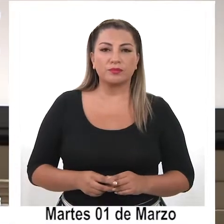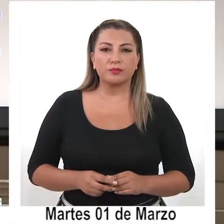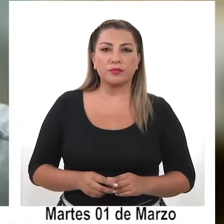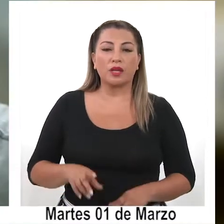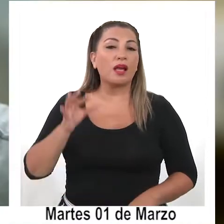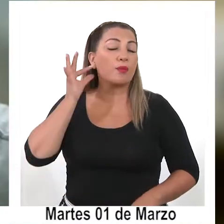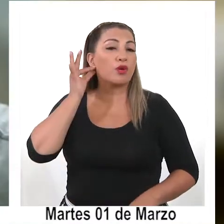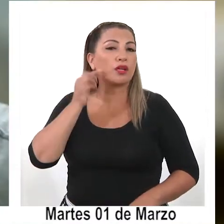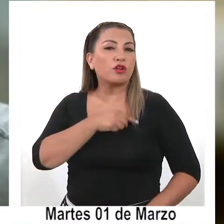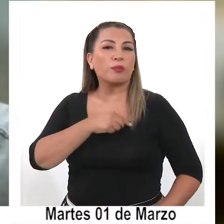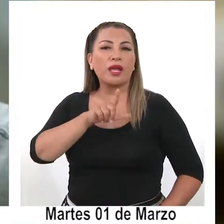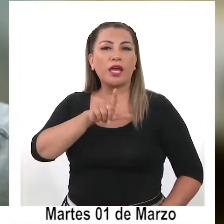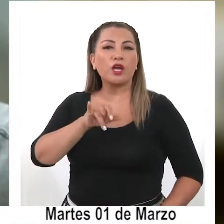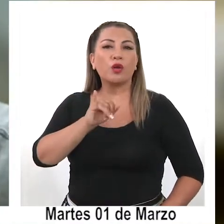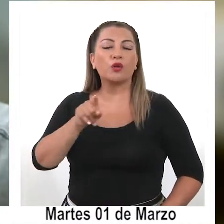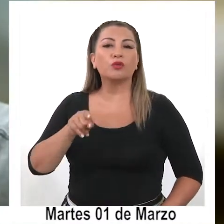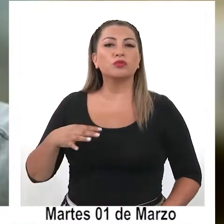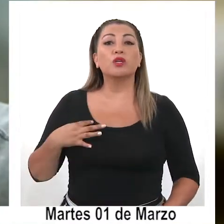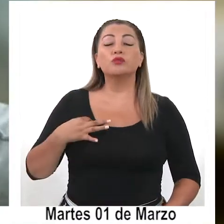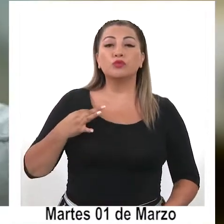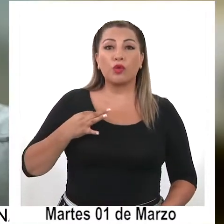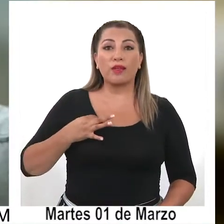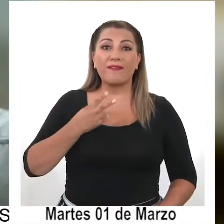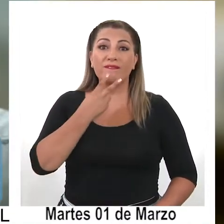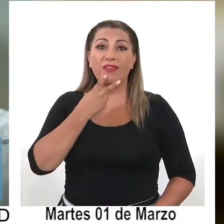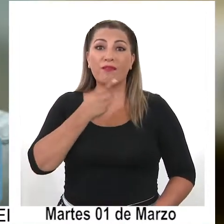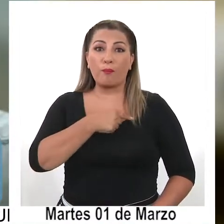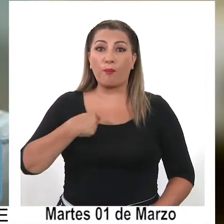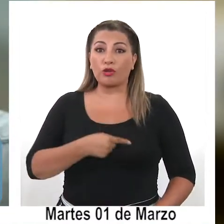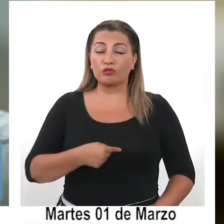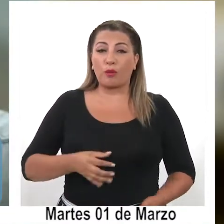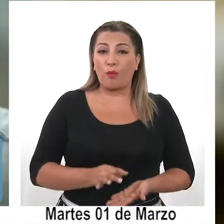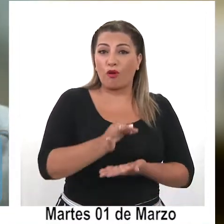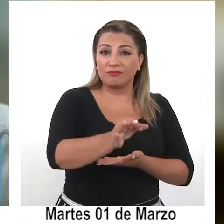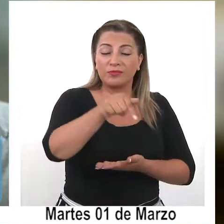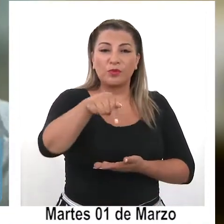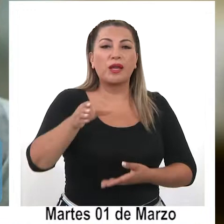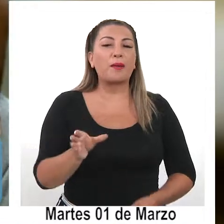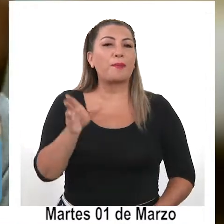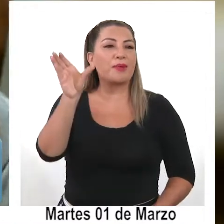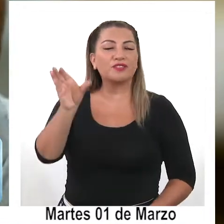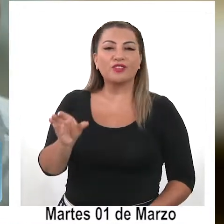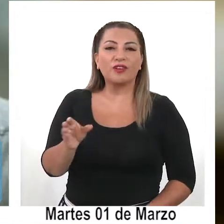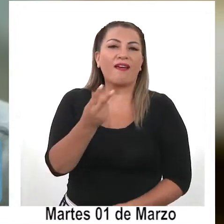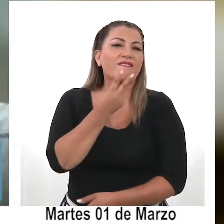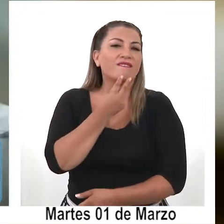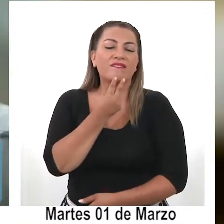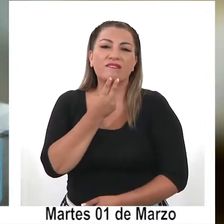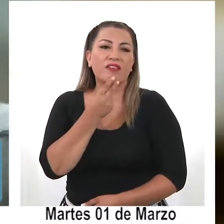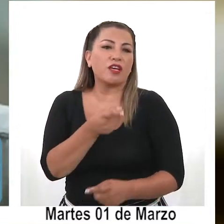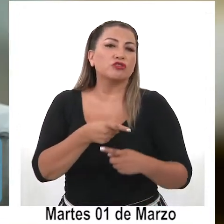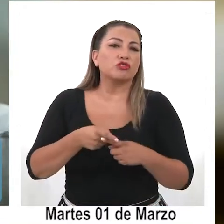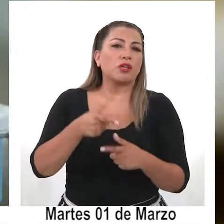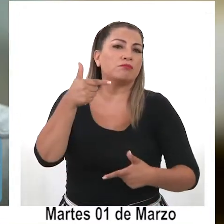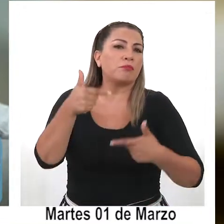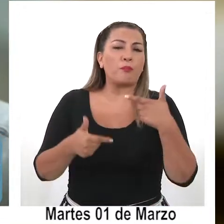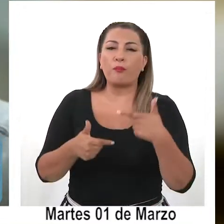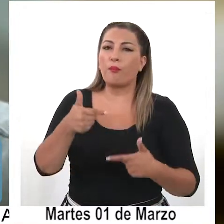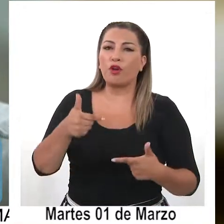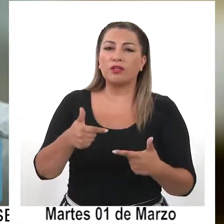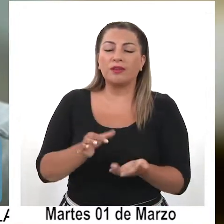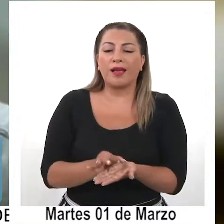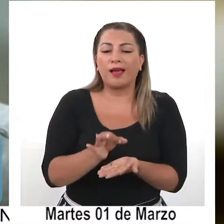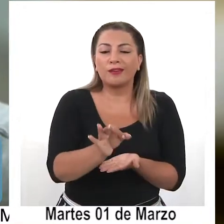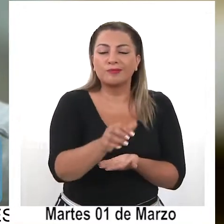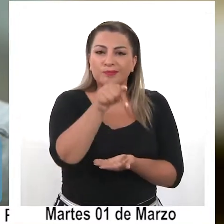en este caso, ella es una ciudadana, vive en Pozo del Monte, es una persona que ha desarrollado su vida, tanto social como política, en